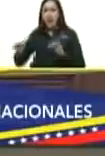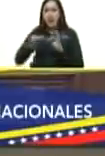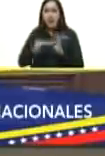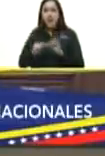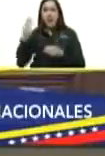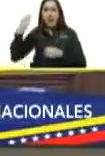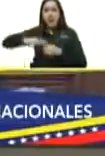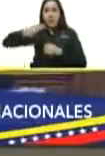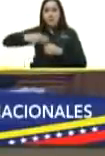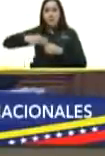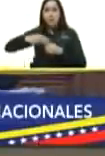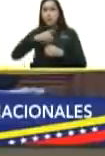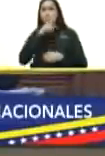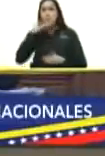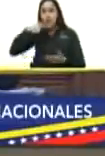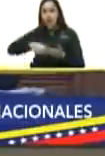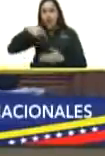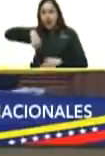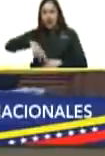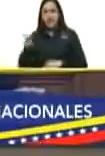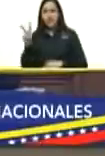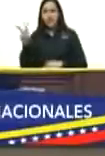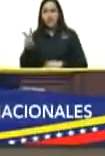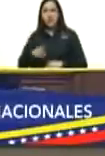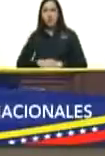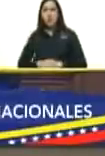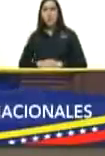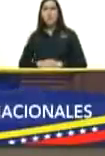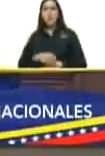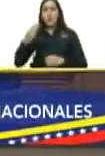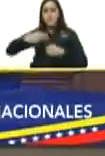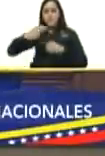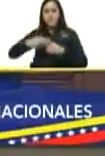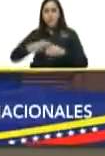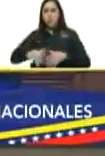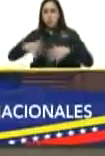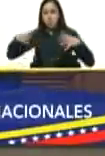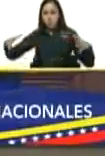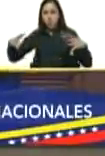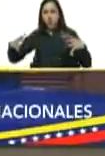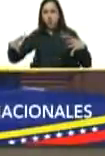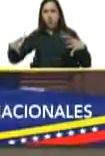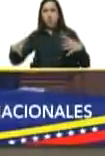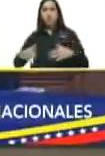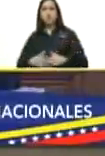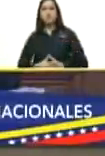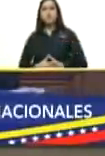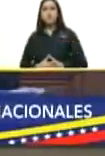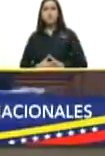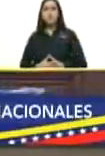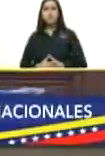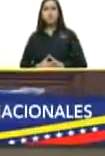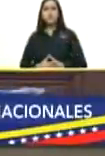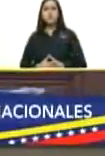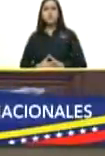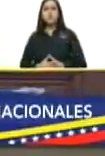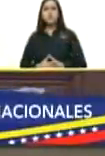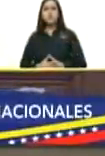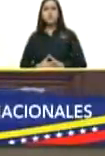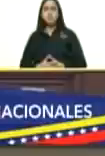un chorro de petrodólares grande a veces muy grande